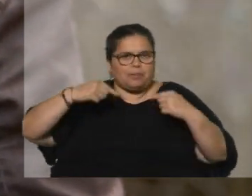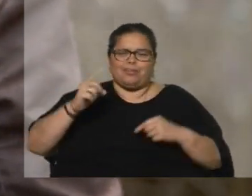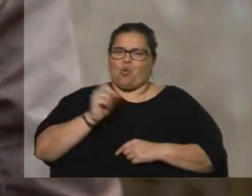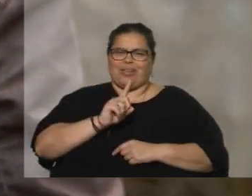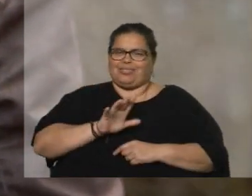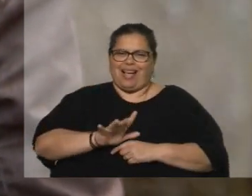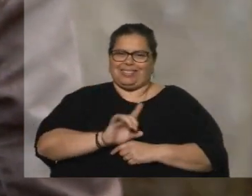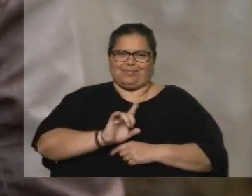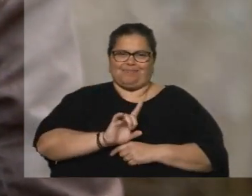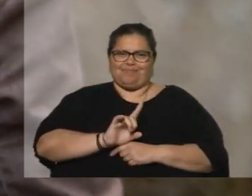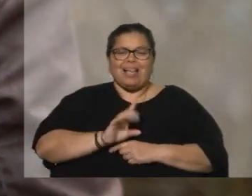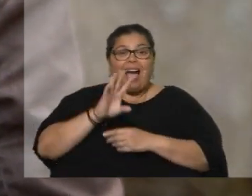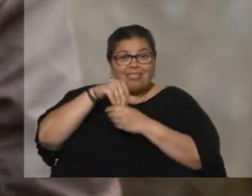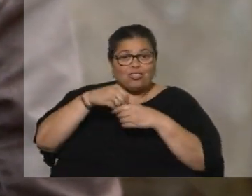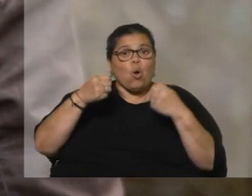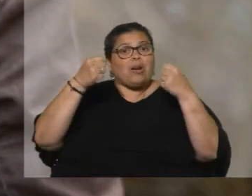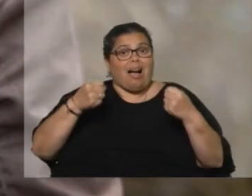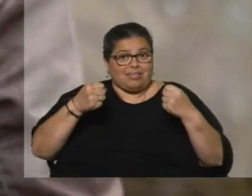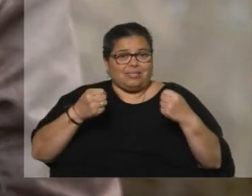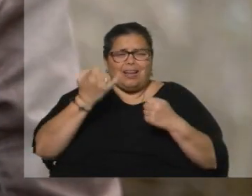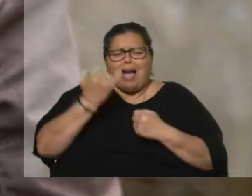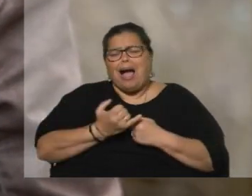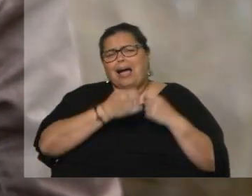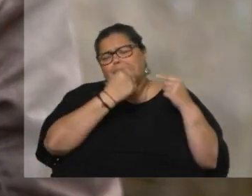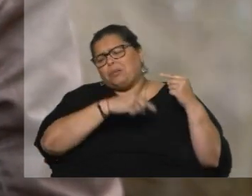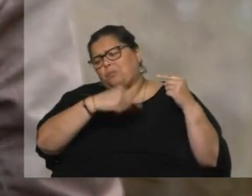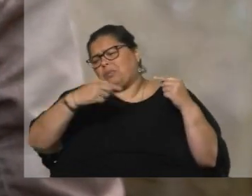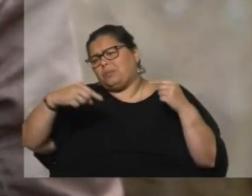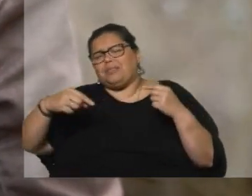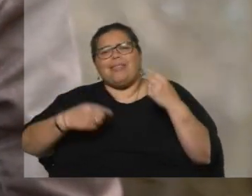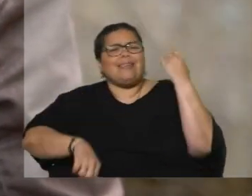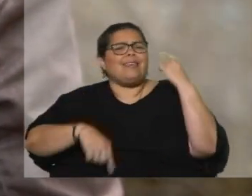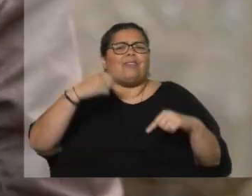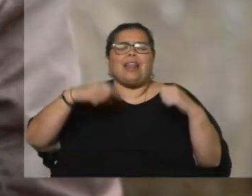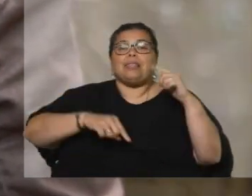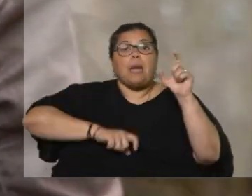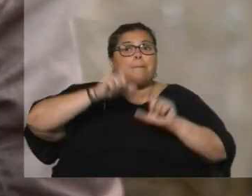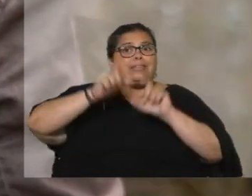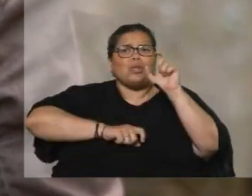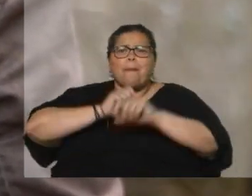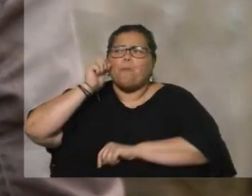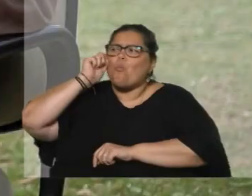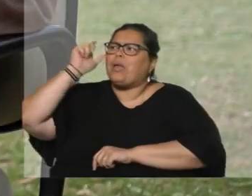es así. Dentro de la prisión hay tremendos talentos, gente muy capaz.